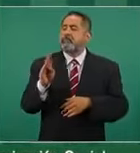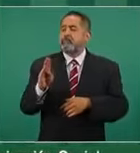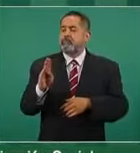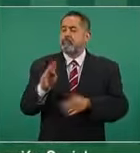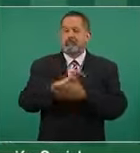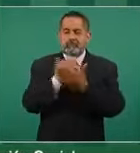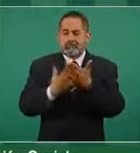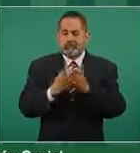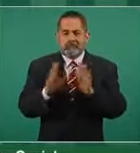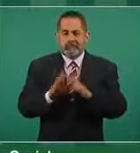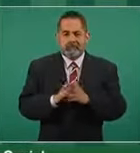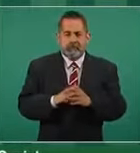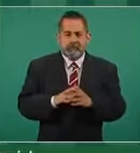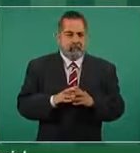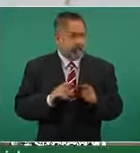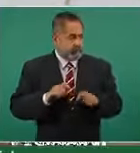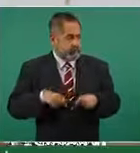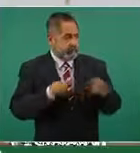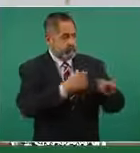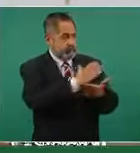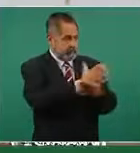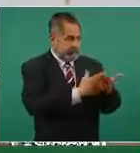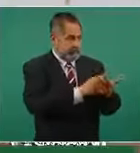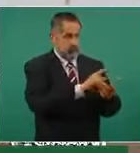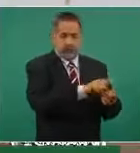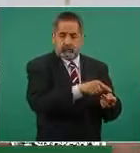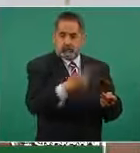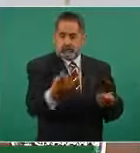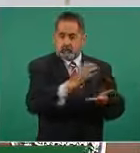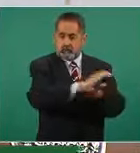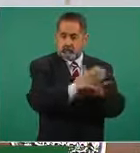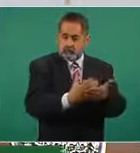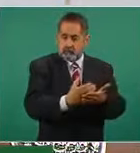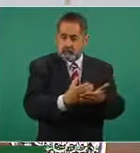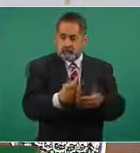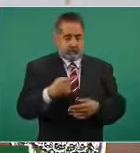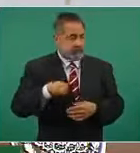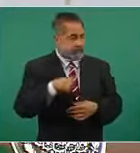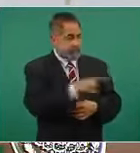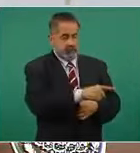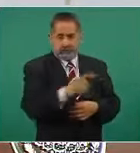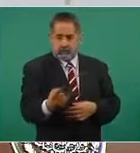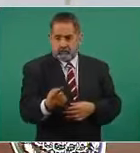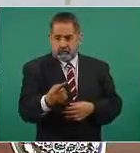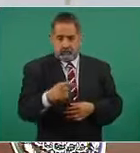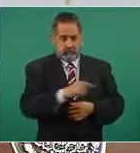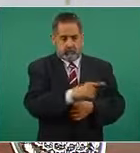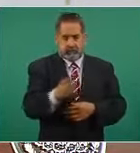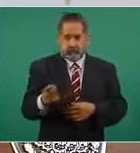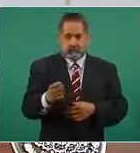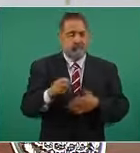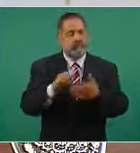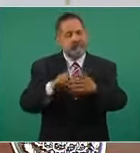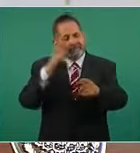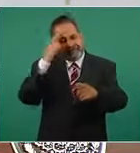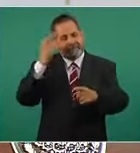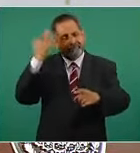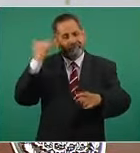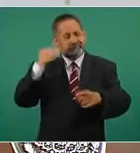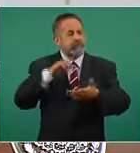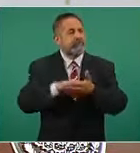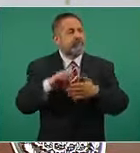¿se acuerdan ustedes que contrataban a los trabajadores por un tiempo determinado,